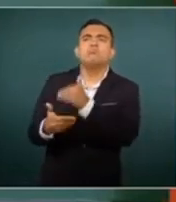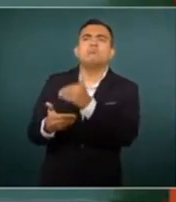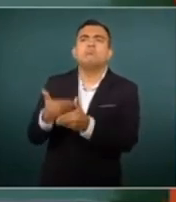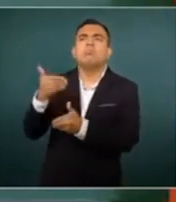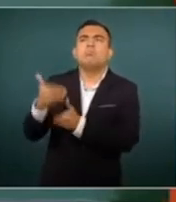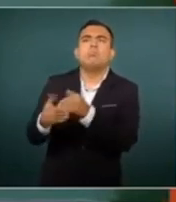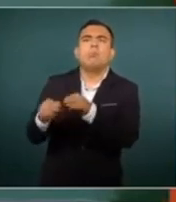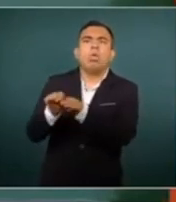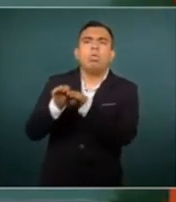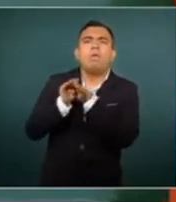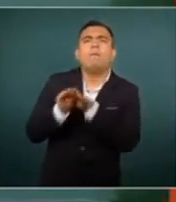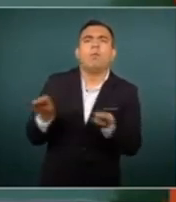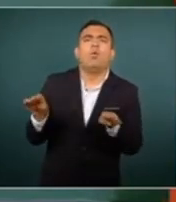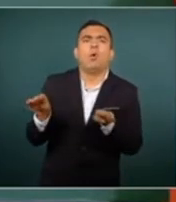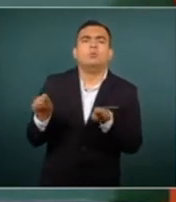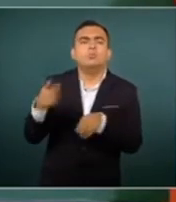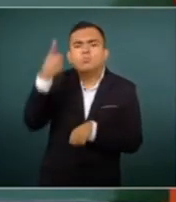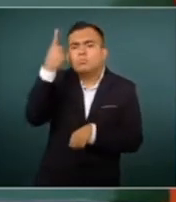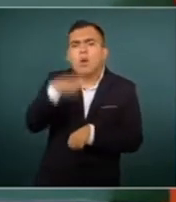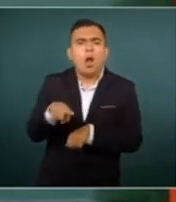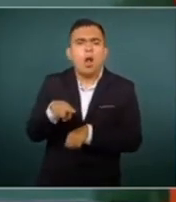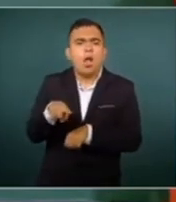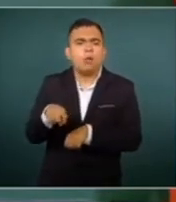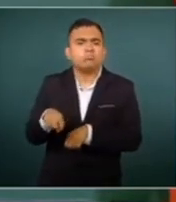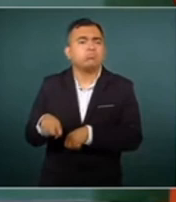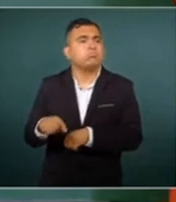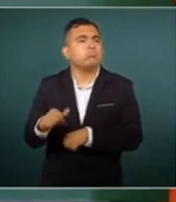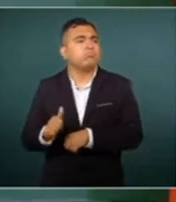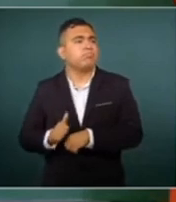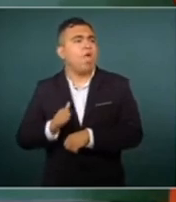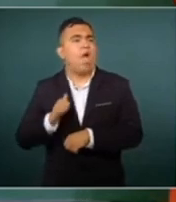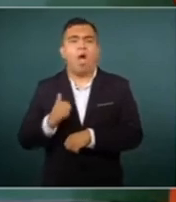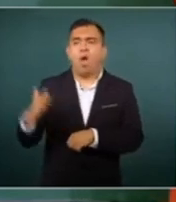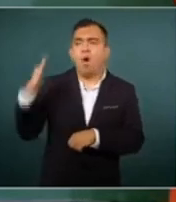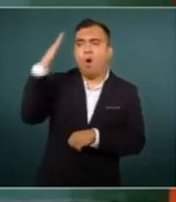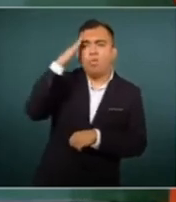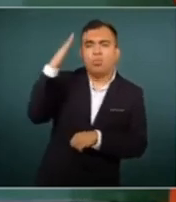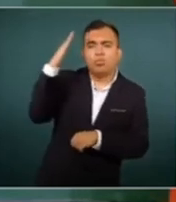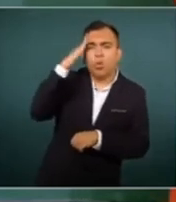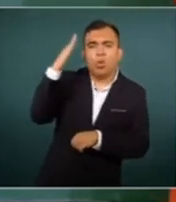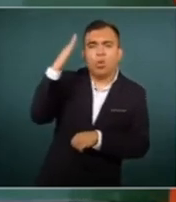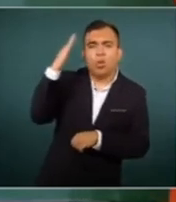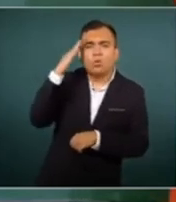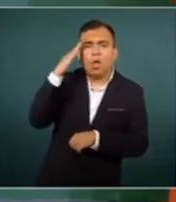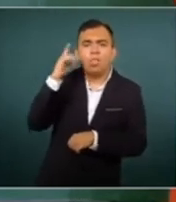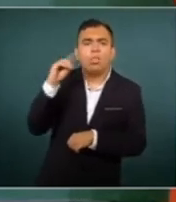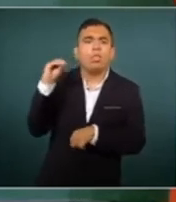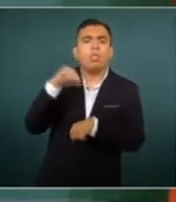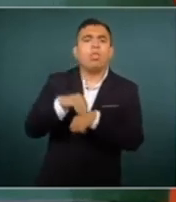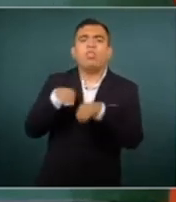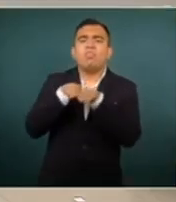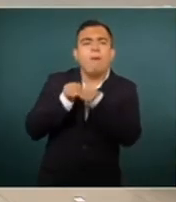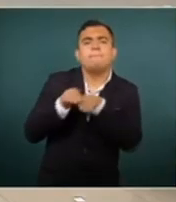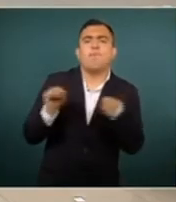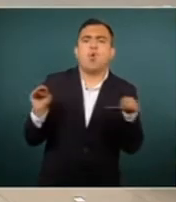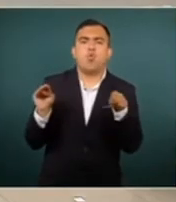salir de un sistema autoritario y establecer la democracia, si casi